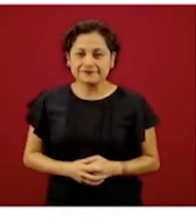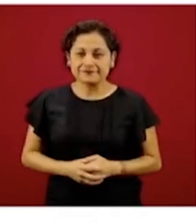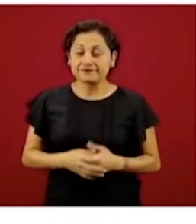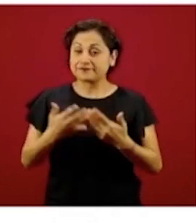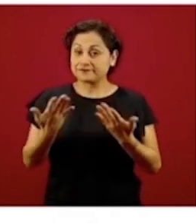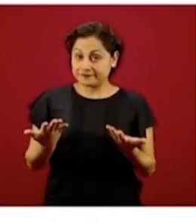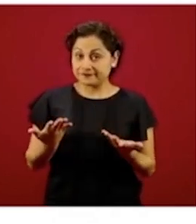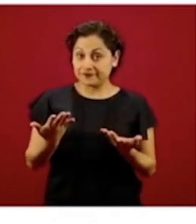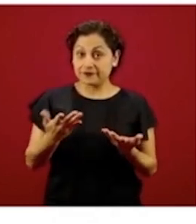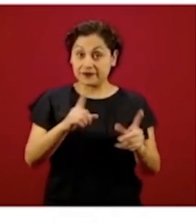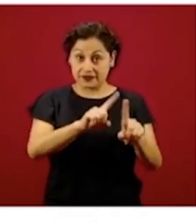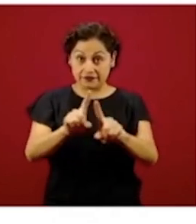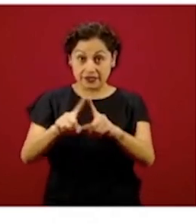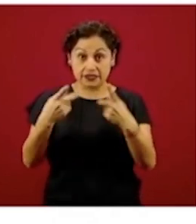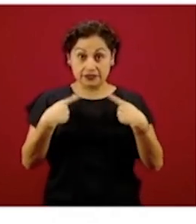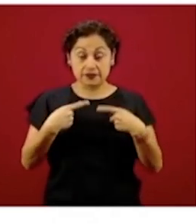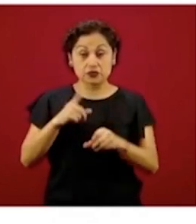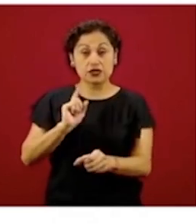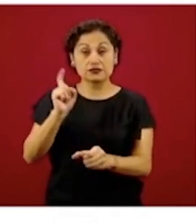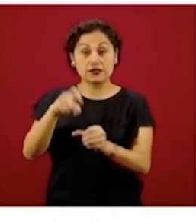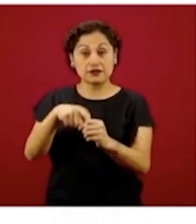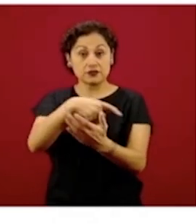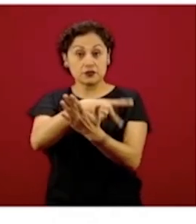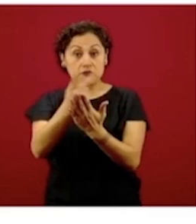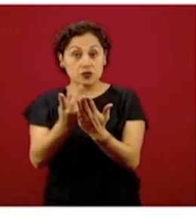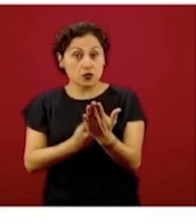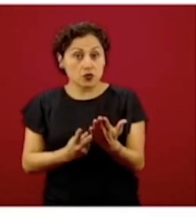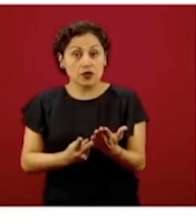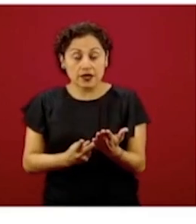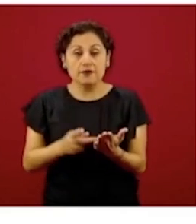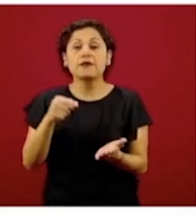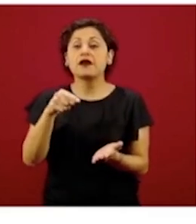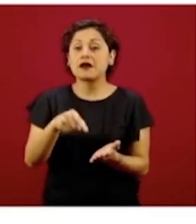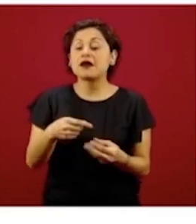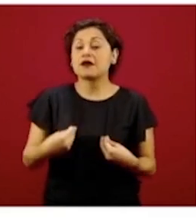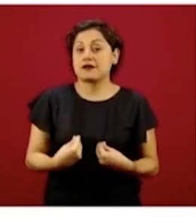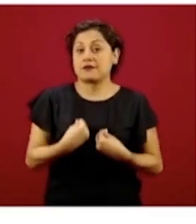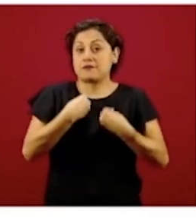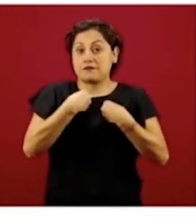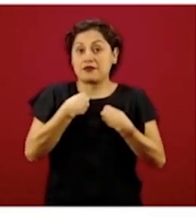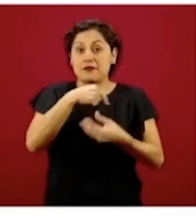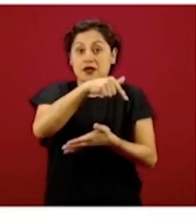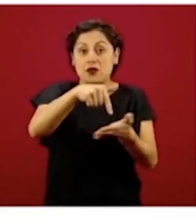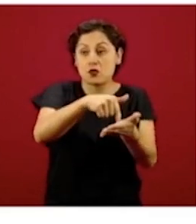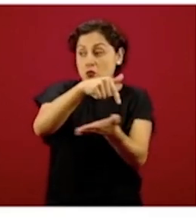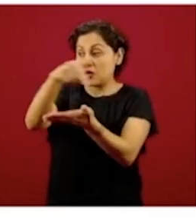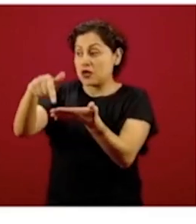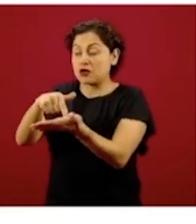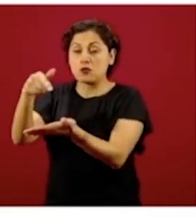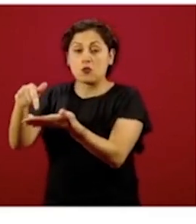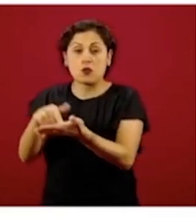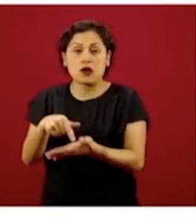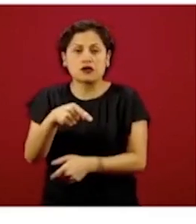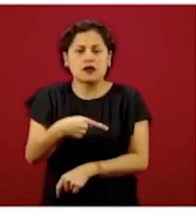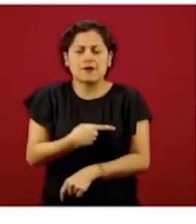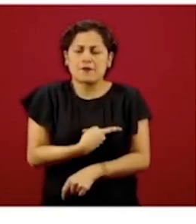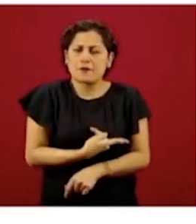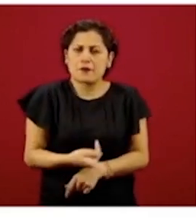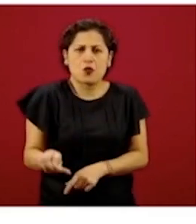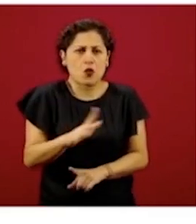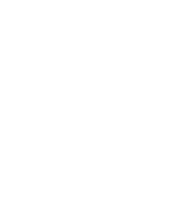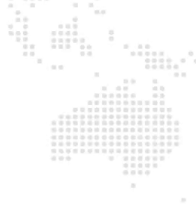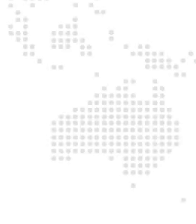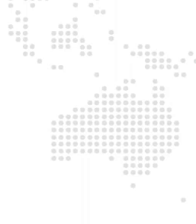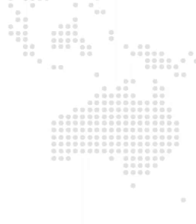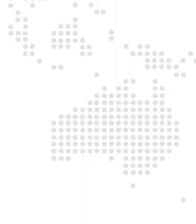territorialmente exactamente donde está la mayor pobreza. Por eso es esta solución que se ha venido